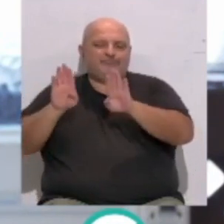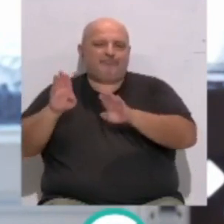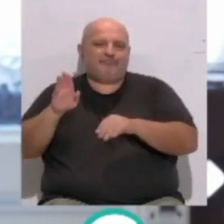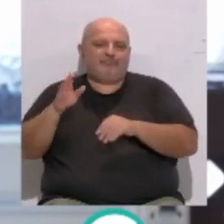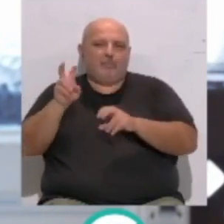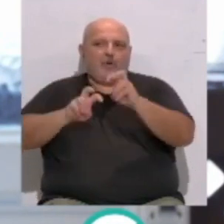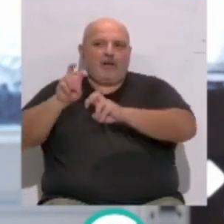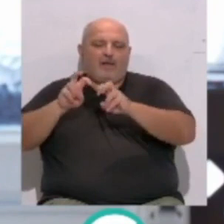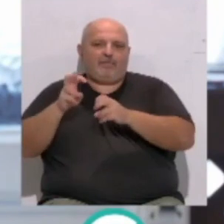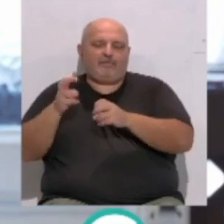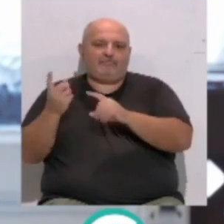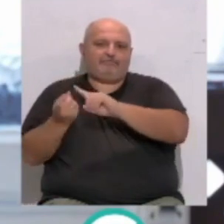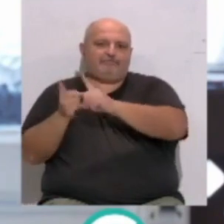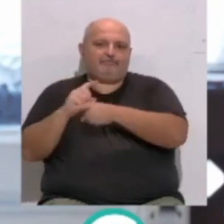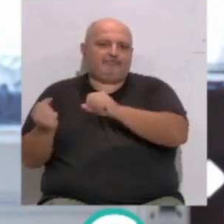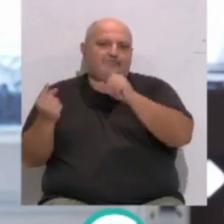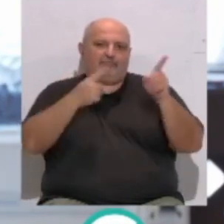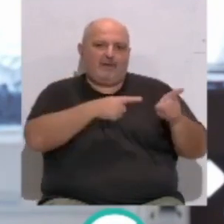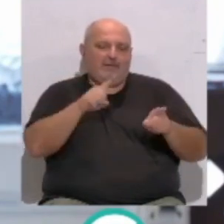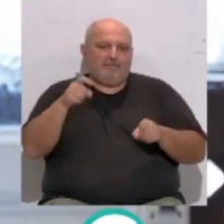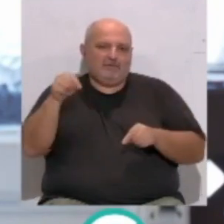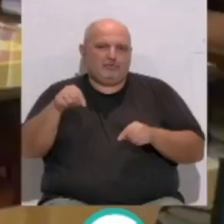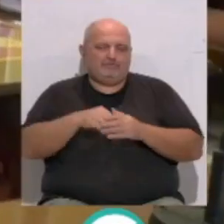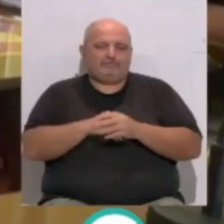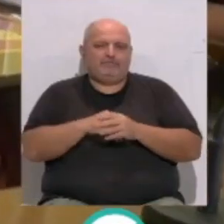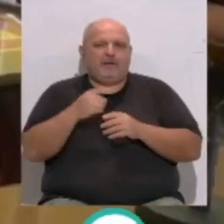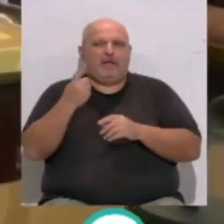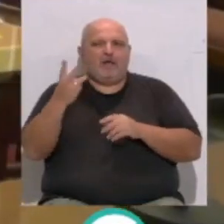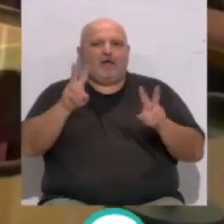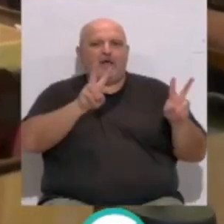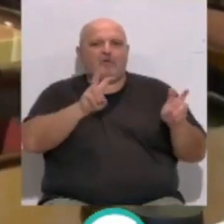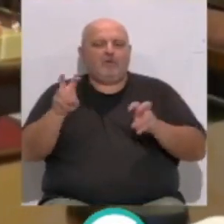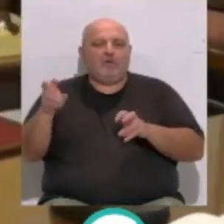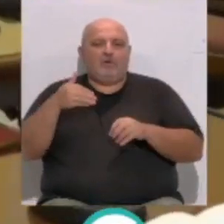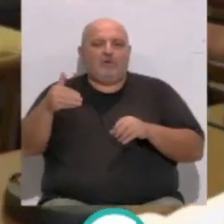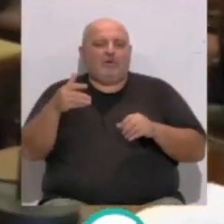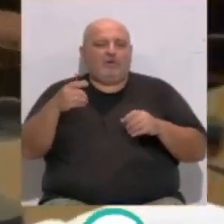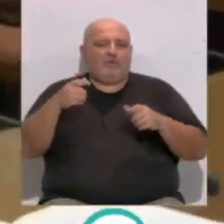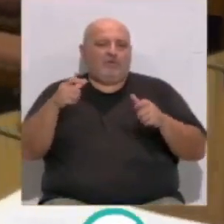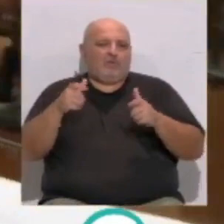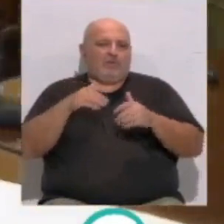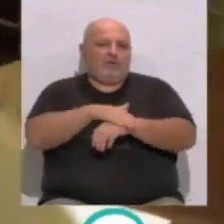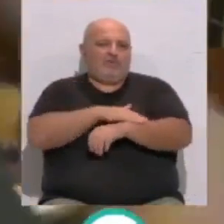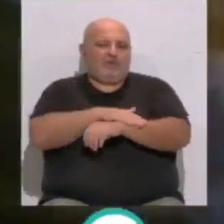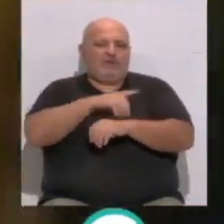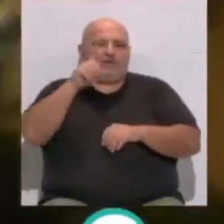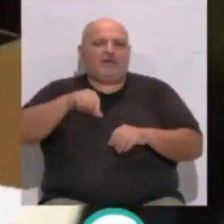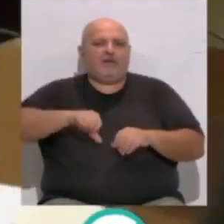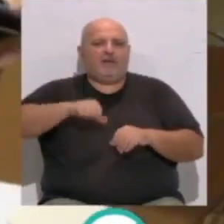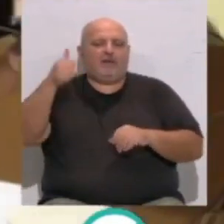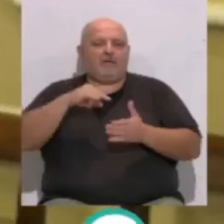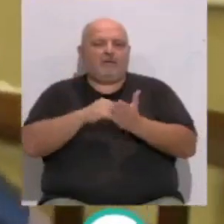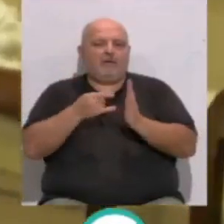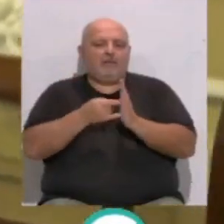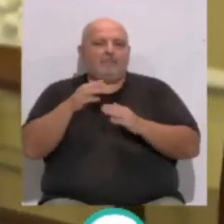las que hay que buscarle una alternativa. Entre el resto de asuntos llevados a la Junta de Gobierno local de este viernes, destacar la aprobación del